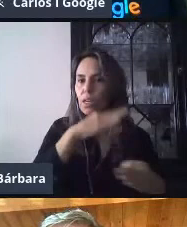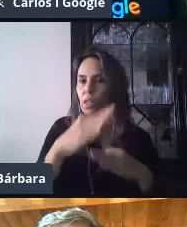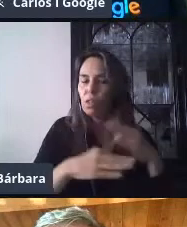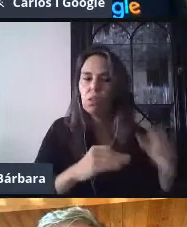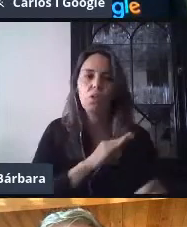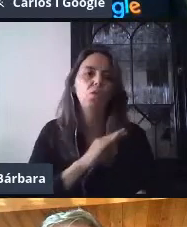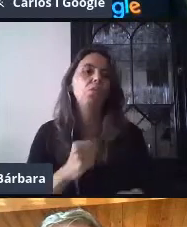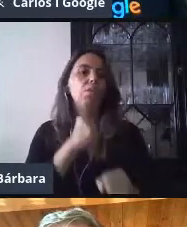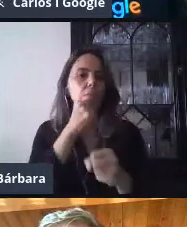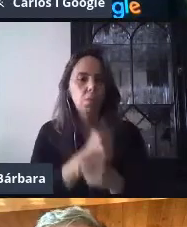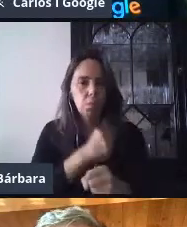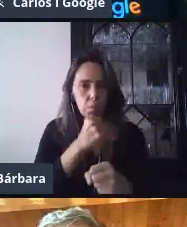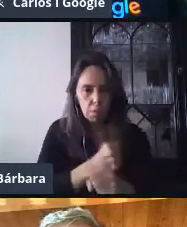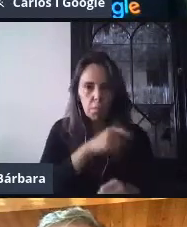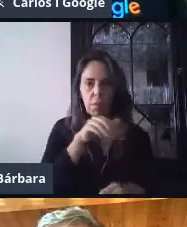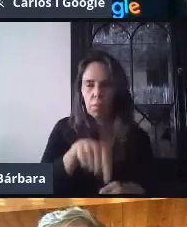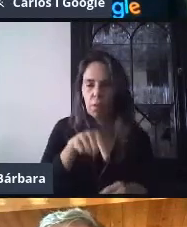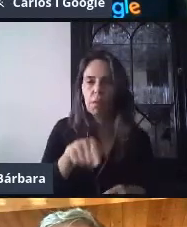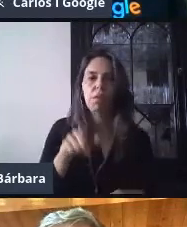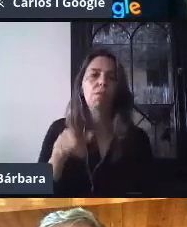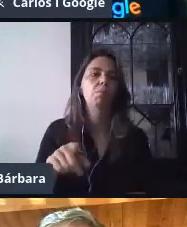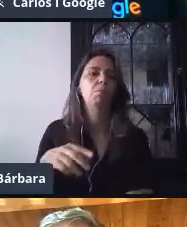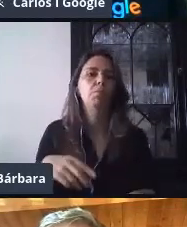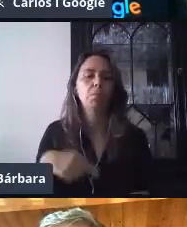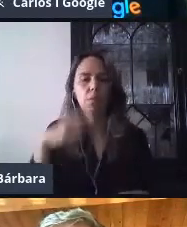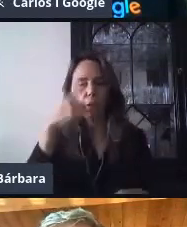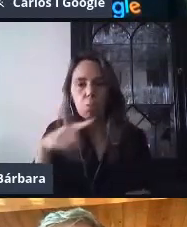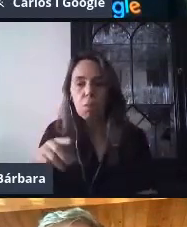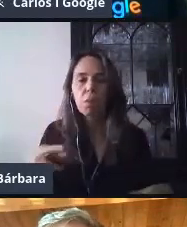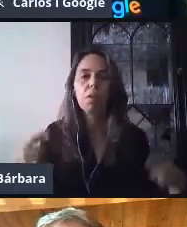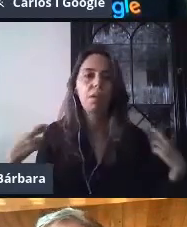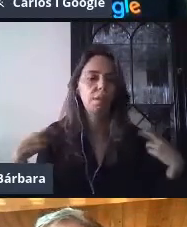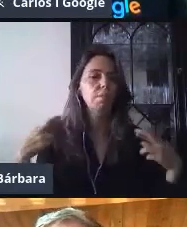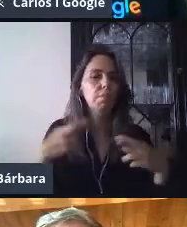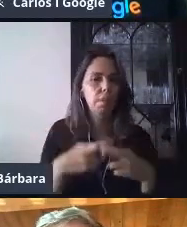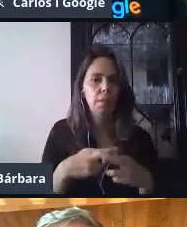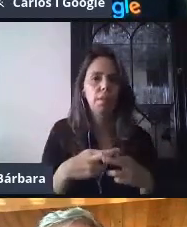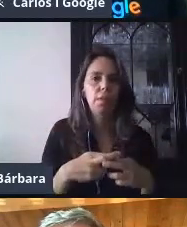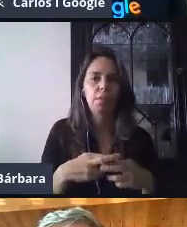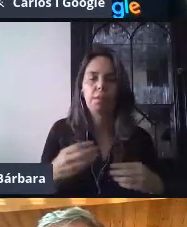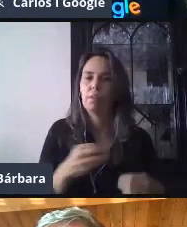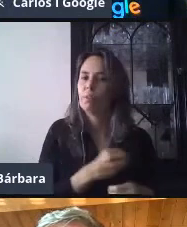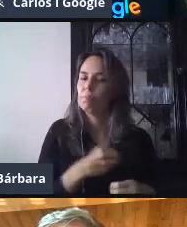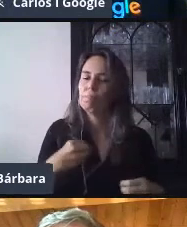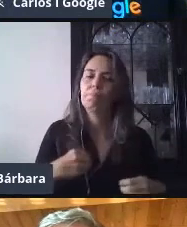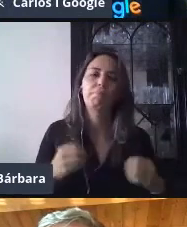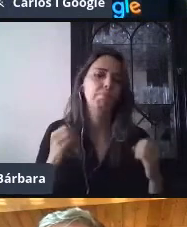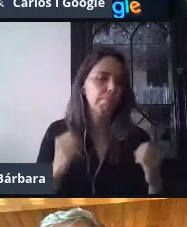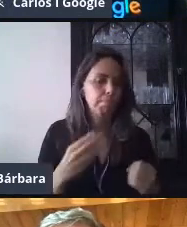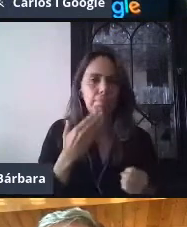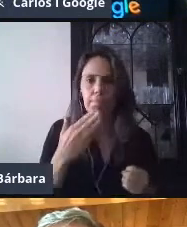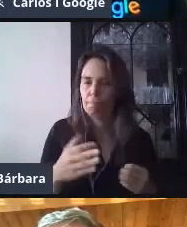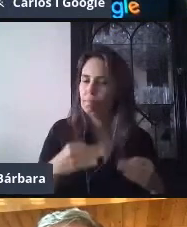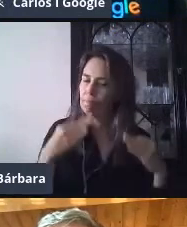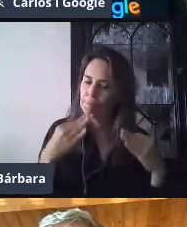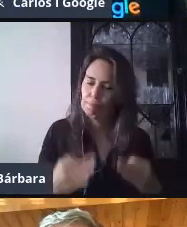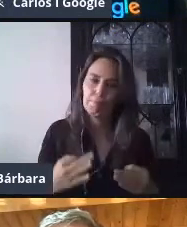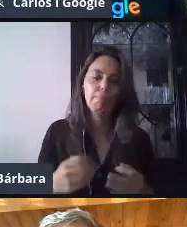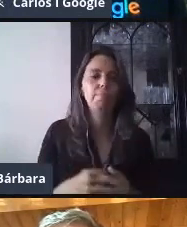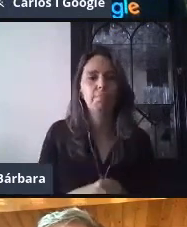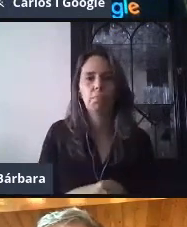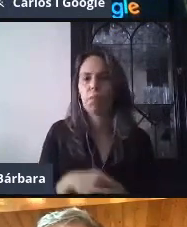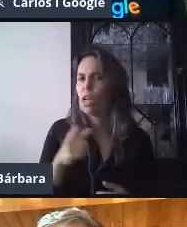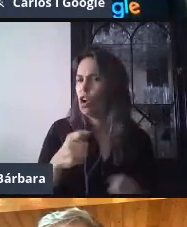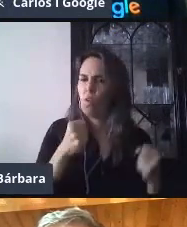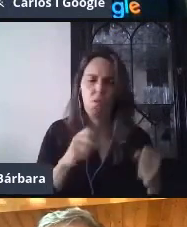que hay de las maestras y maestros por tratar de mejorar. No es porque haya ninguna instrucción o que sea mandatorio para